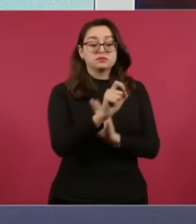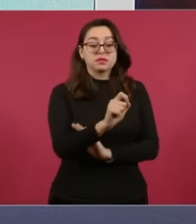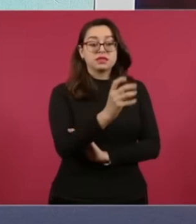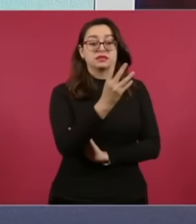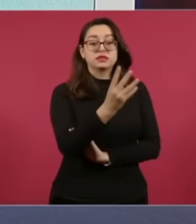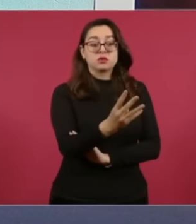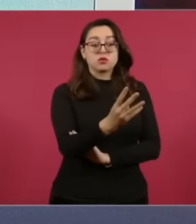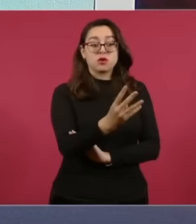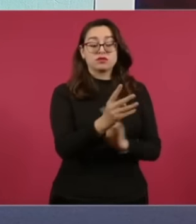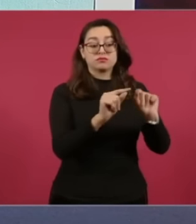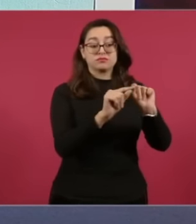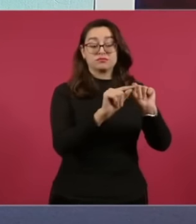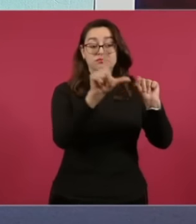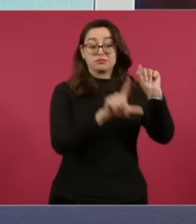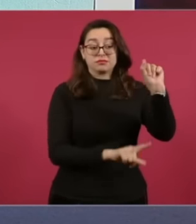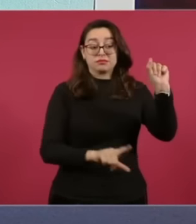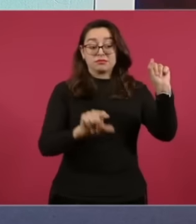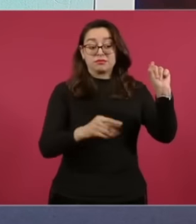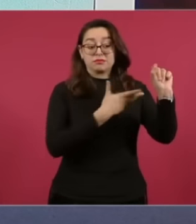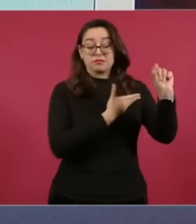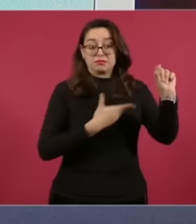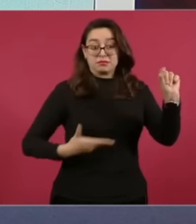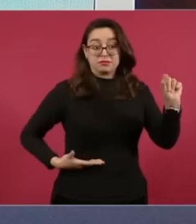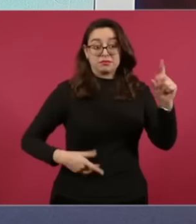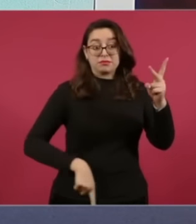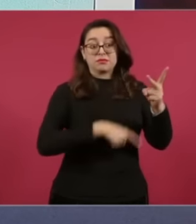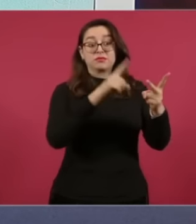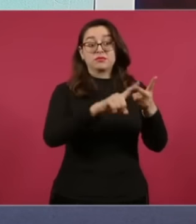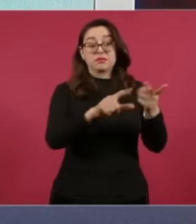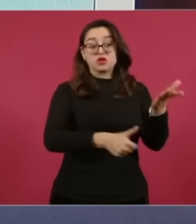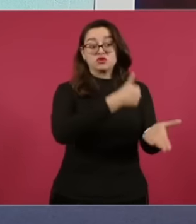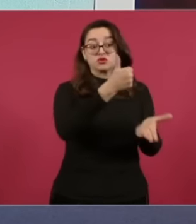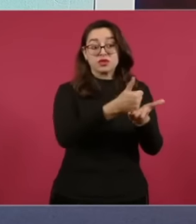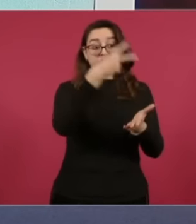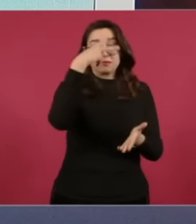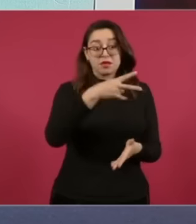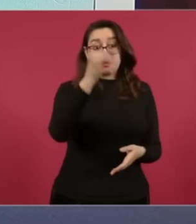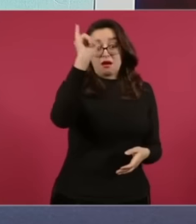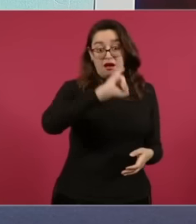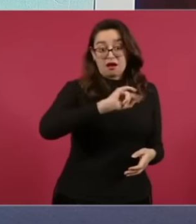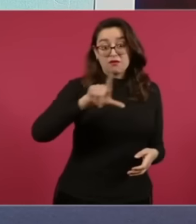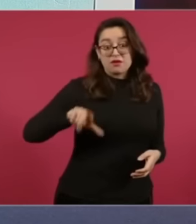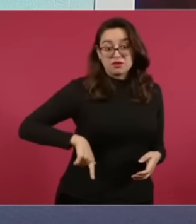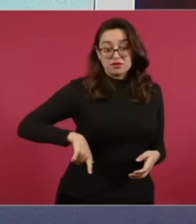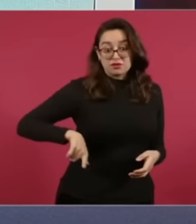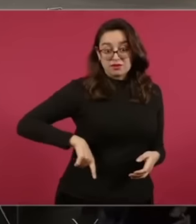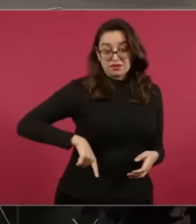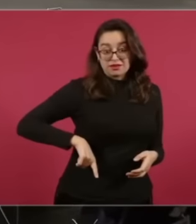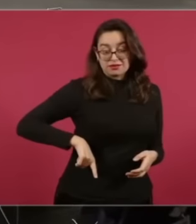Presidencia De la República Y de la Jefatura De gobierno De la Ciudad De México O sea Al PRI